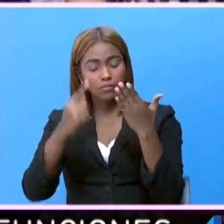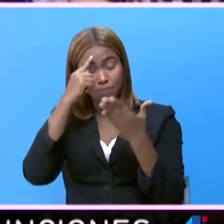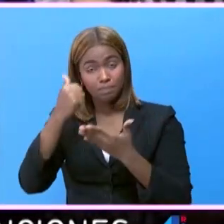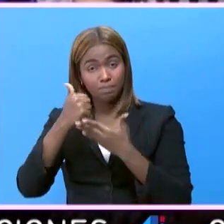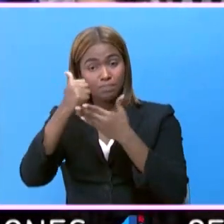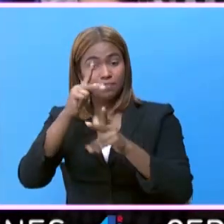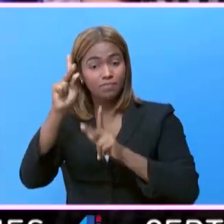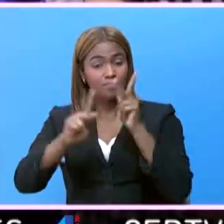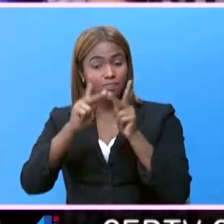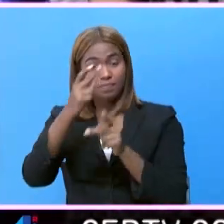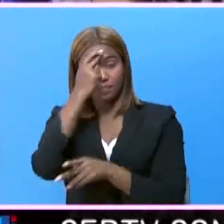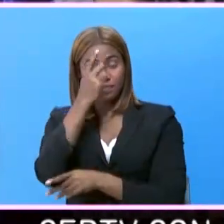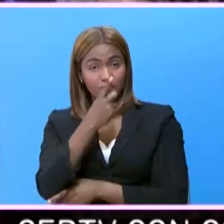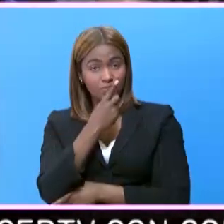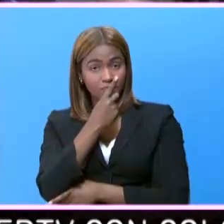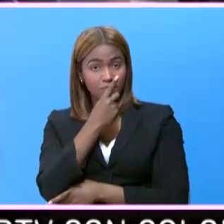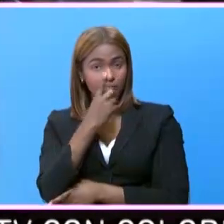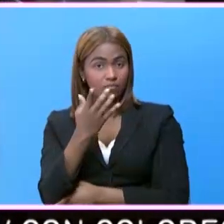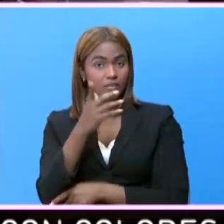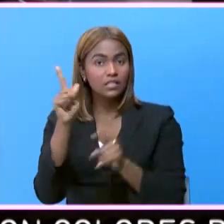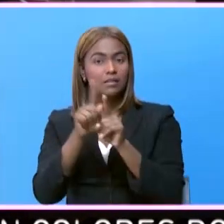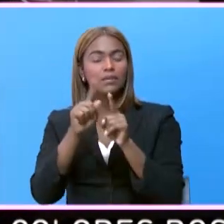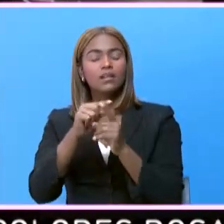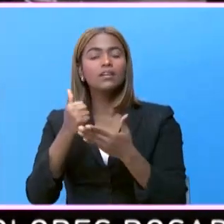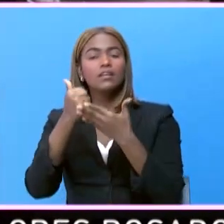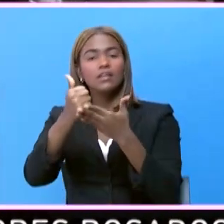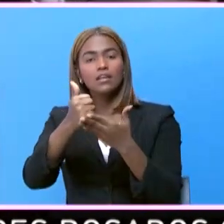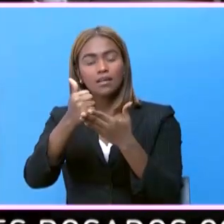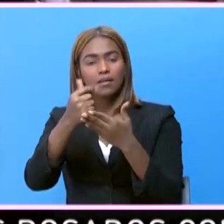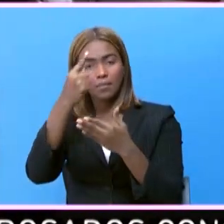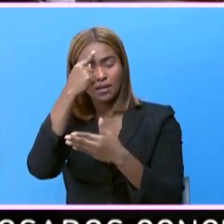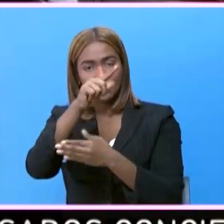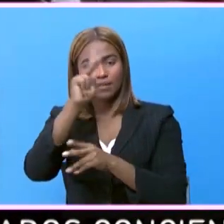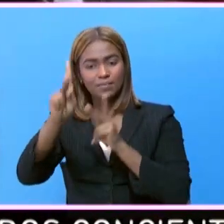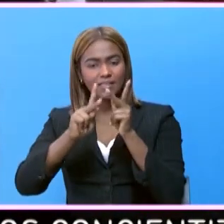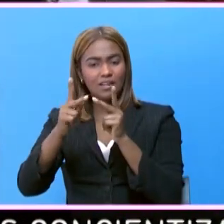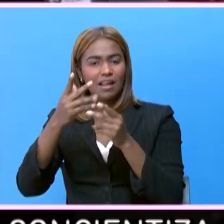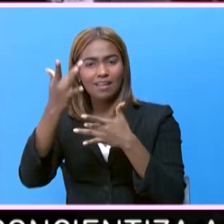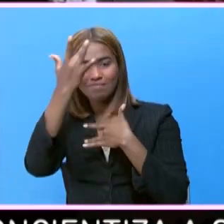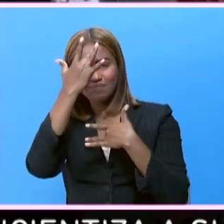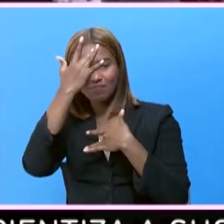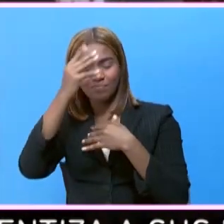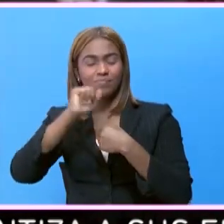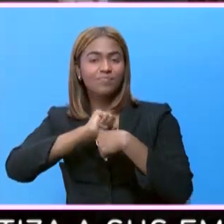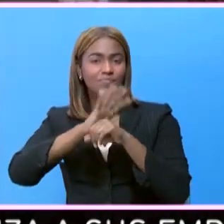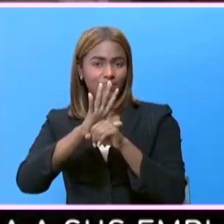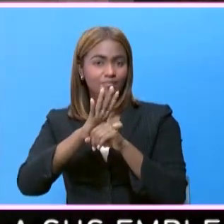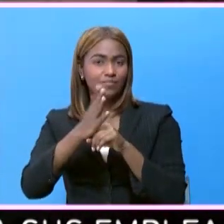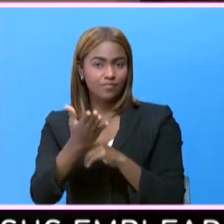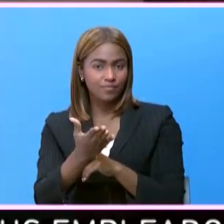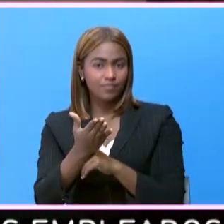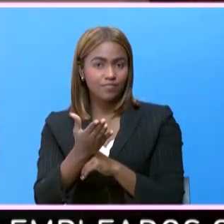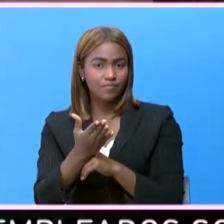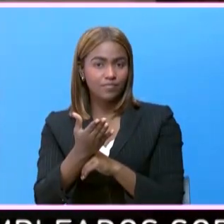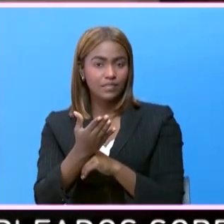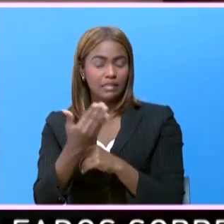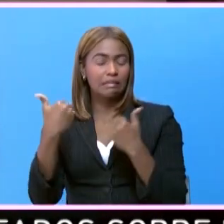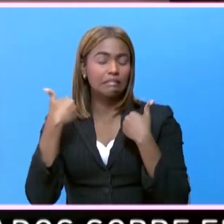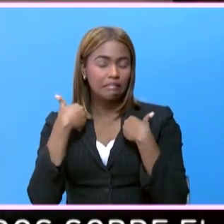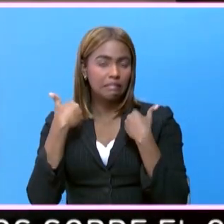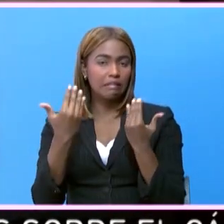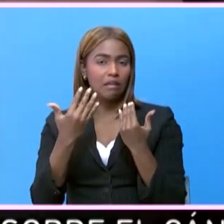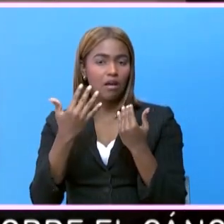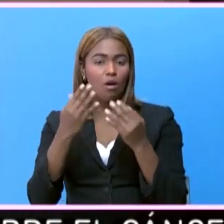bien de la sociedad dominicana y en beneficio particular de los pacientes de COVID-19 que se